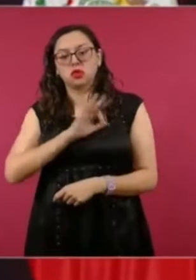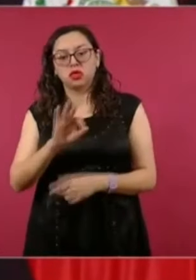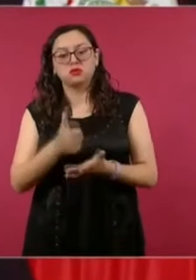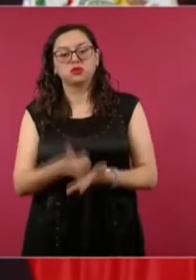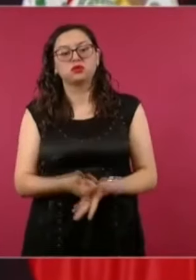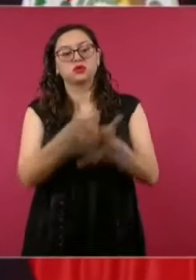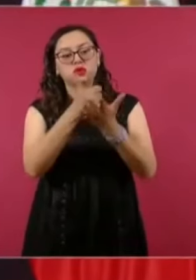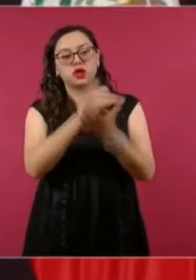presidente Biden.